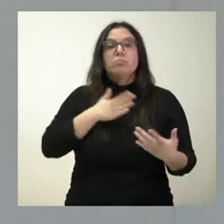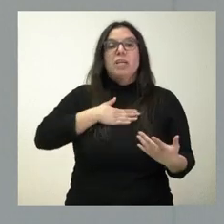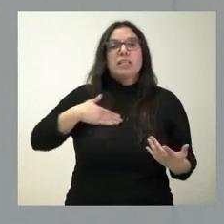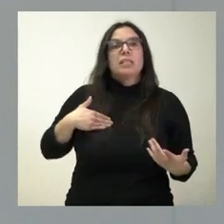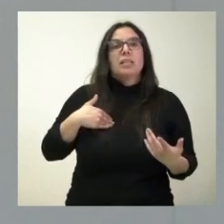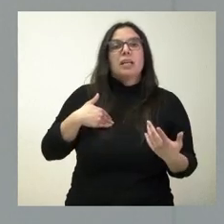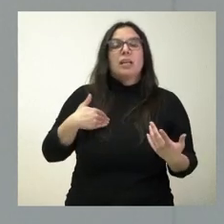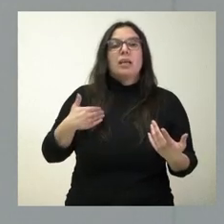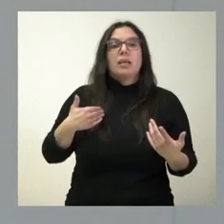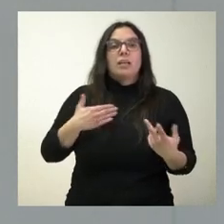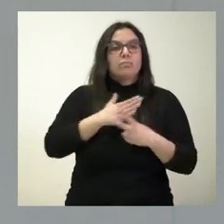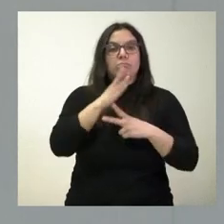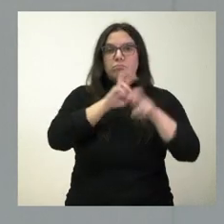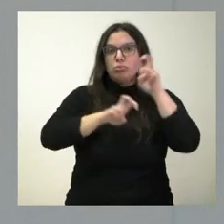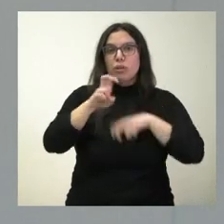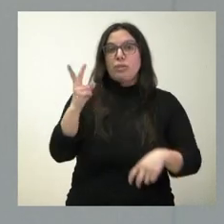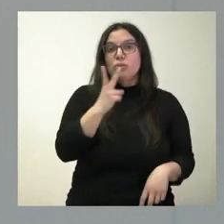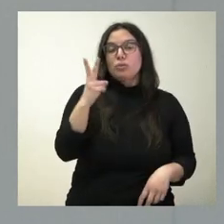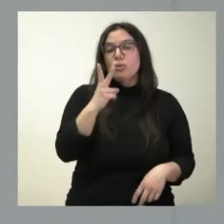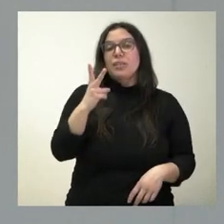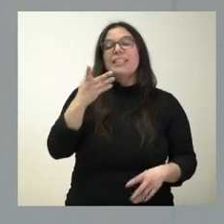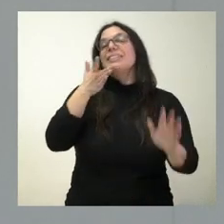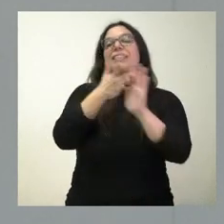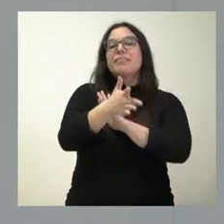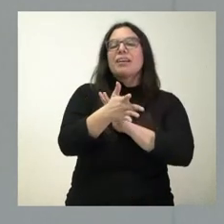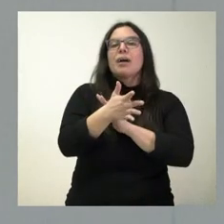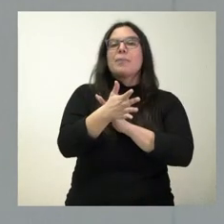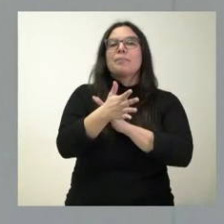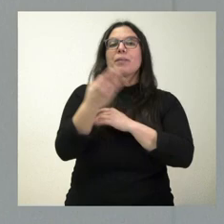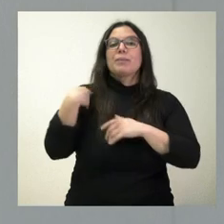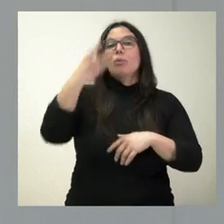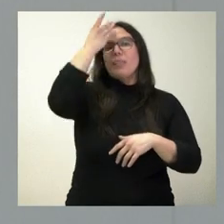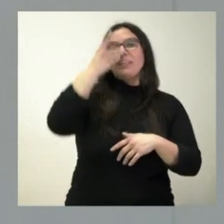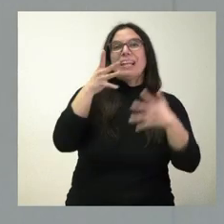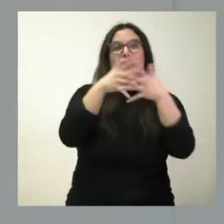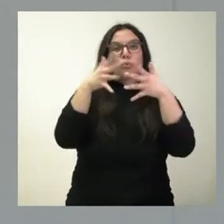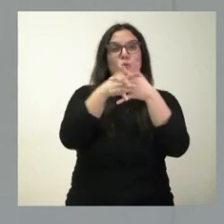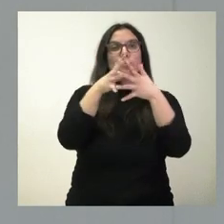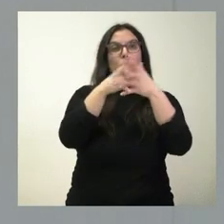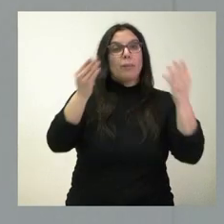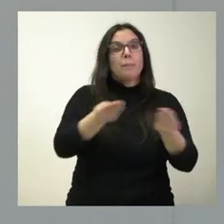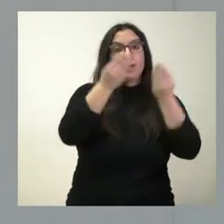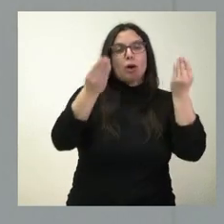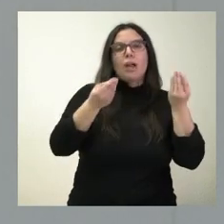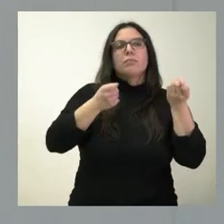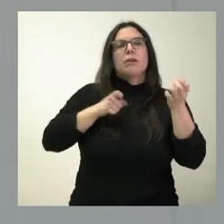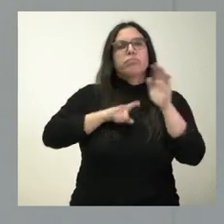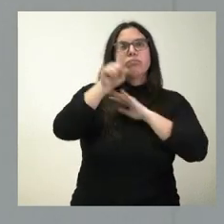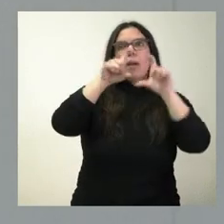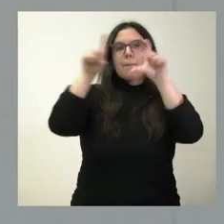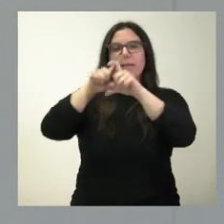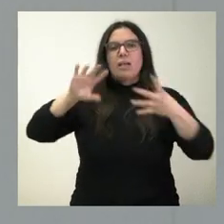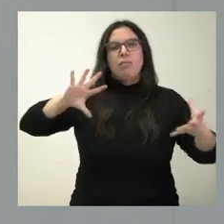aspectos. Creemos que no se trata solo de mejorar las infraestructuras de digitalización. No se trata solo de avanzar en la digitalización de las empresas,